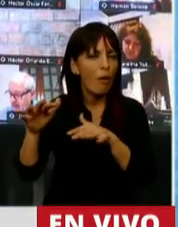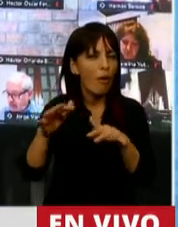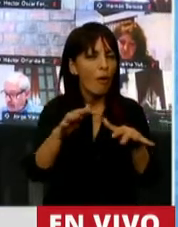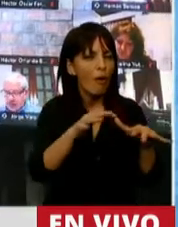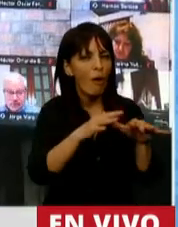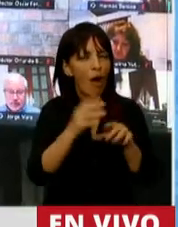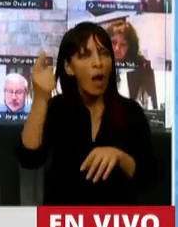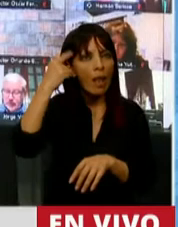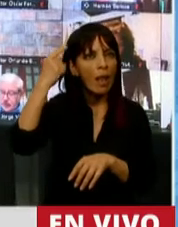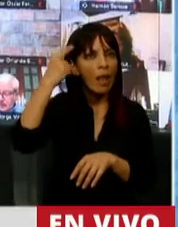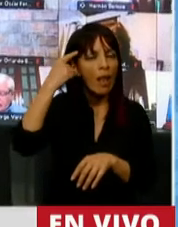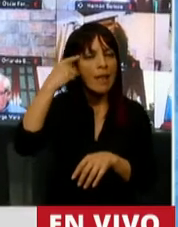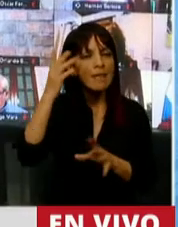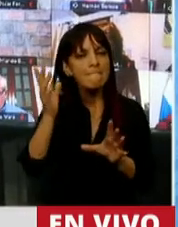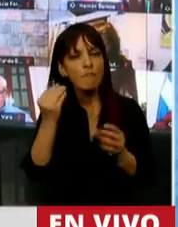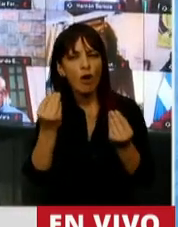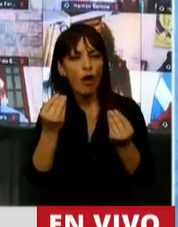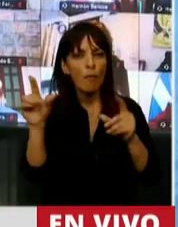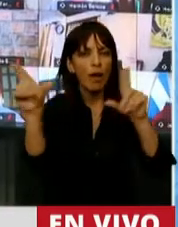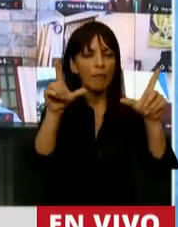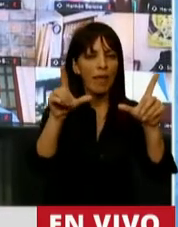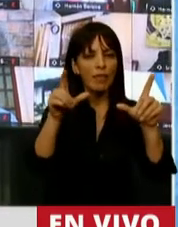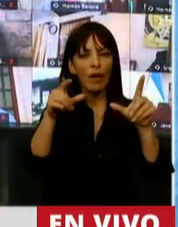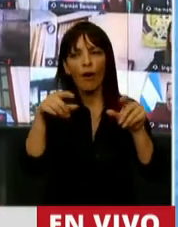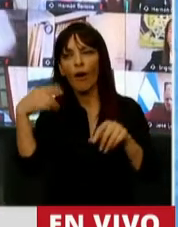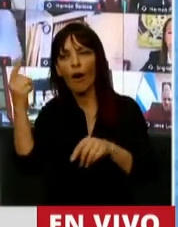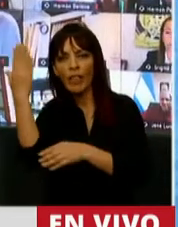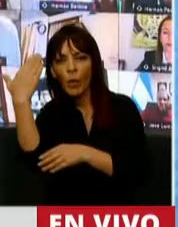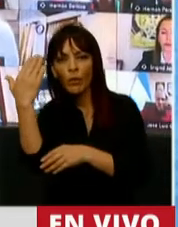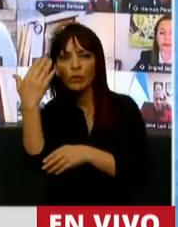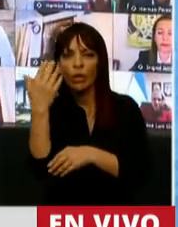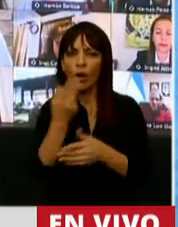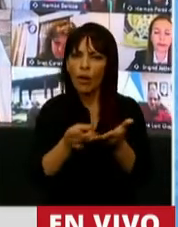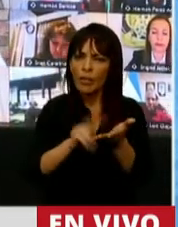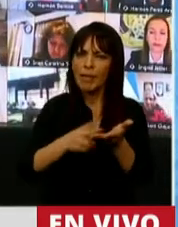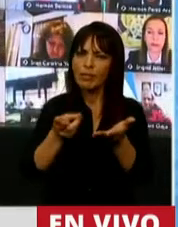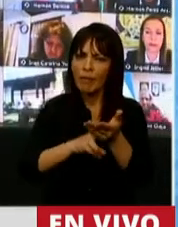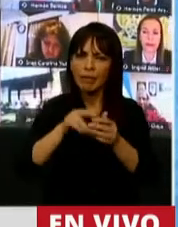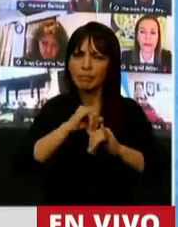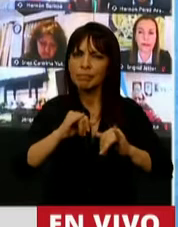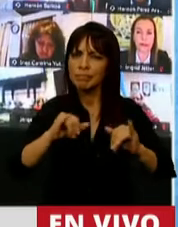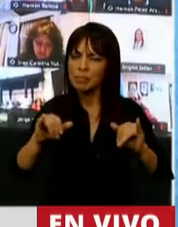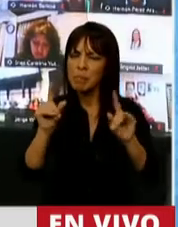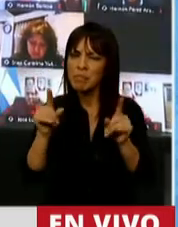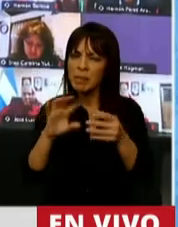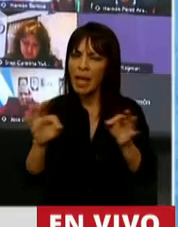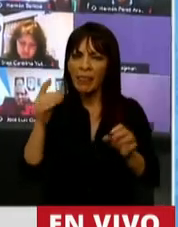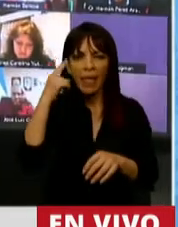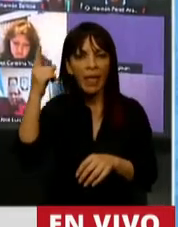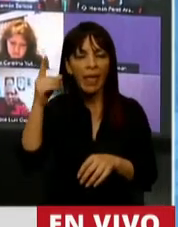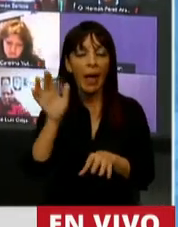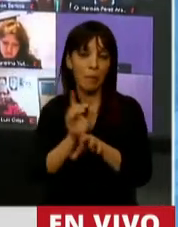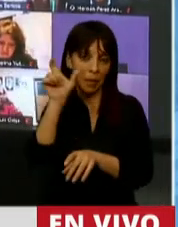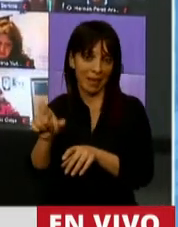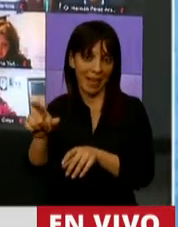sé si en la cabeza, en los medios, en los discursos, que en realidad él hacía una